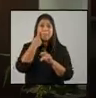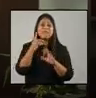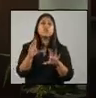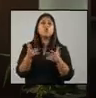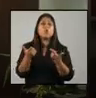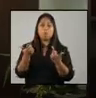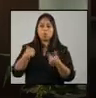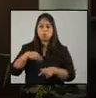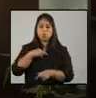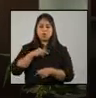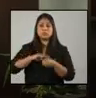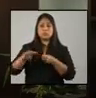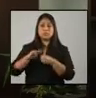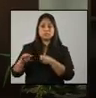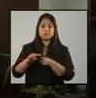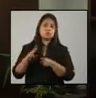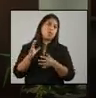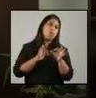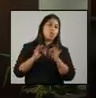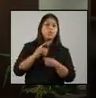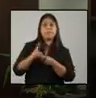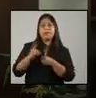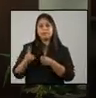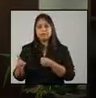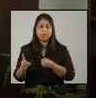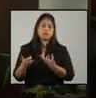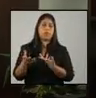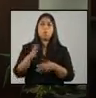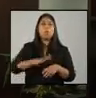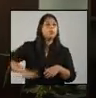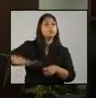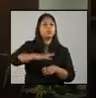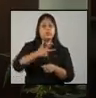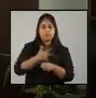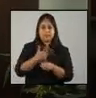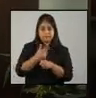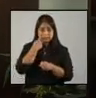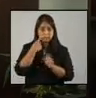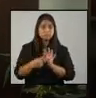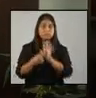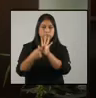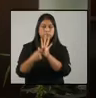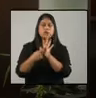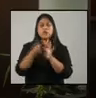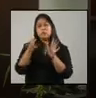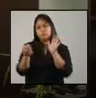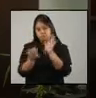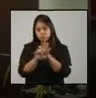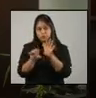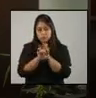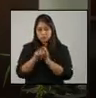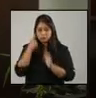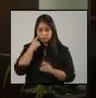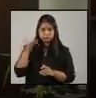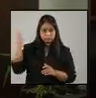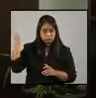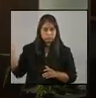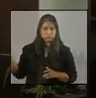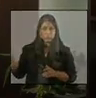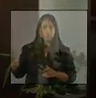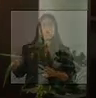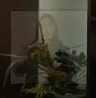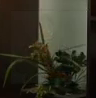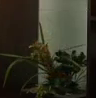municipio, nuestro departamento, nuestra región o todo el país. Quiero mostrarles un ejemplo en pantalla. Pueden